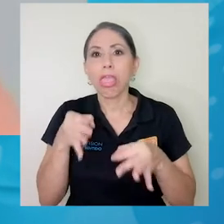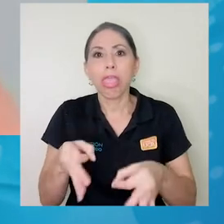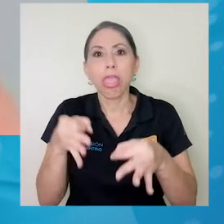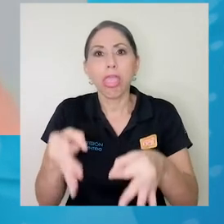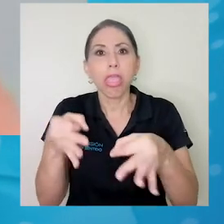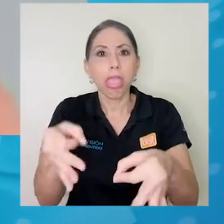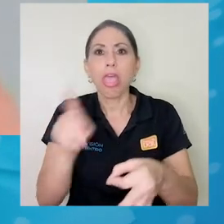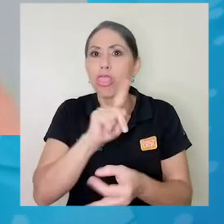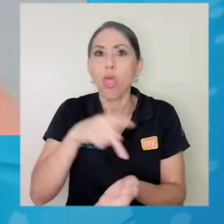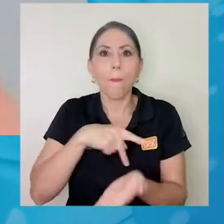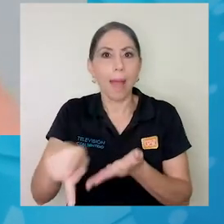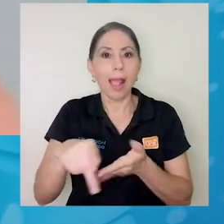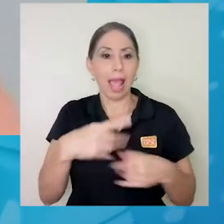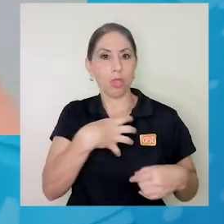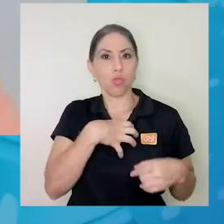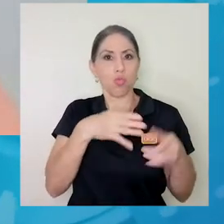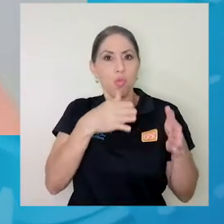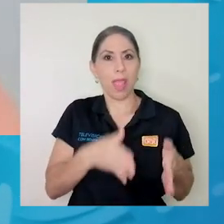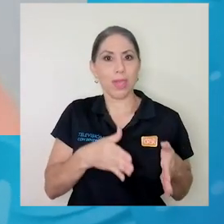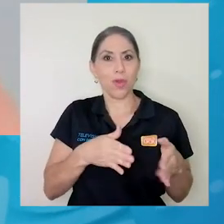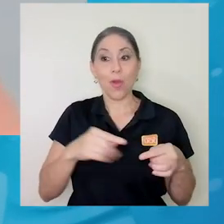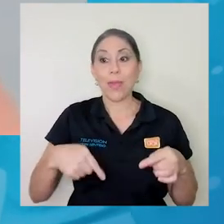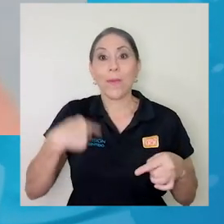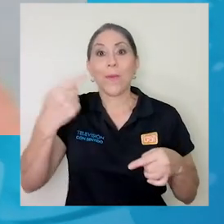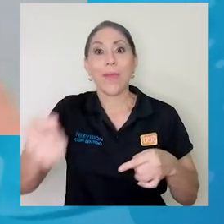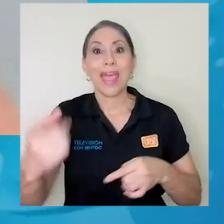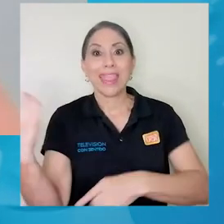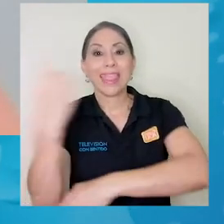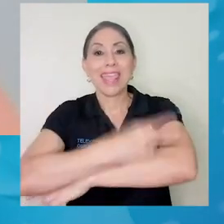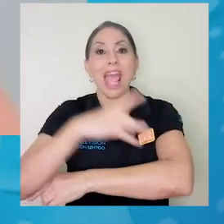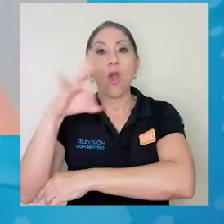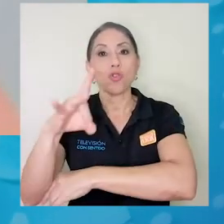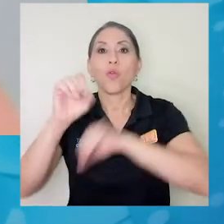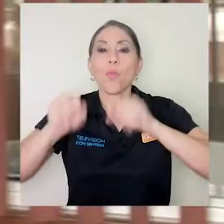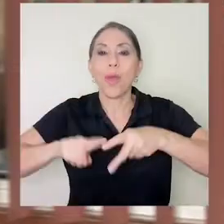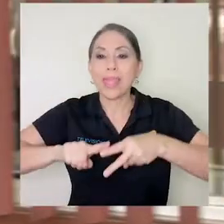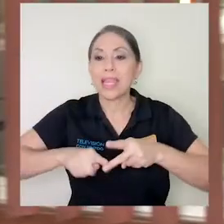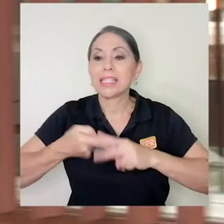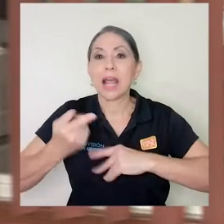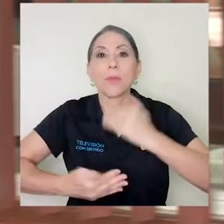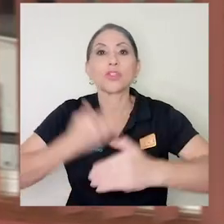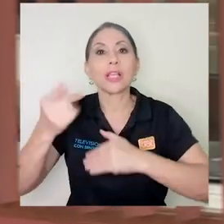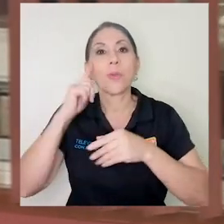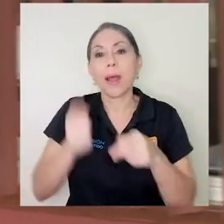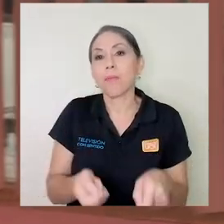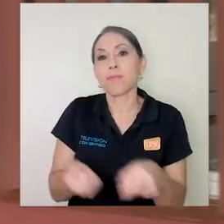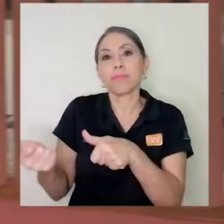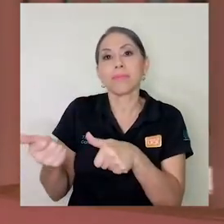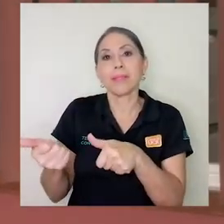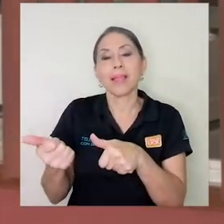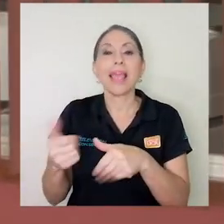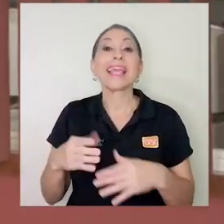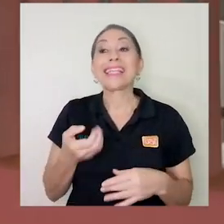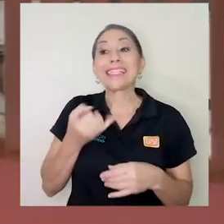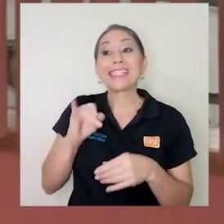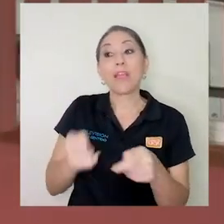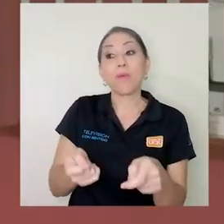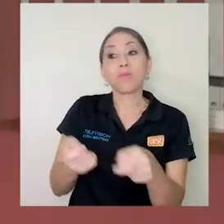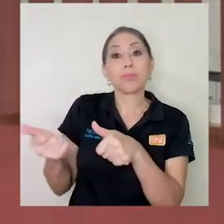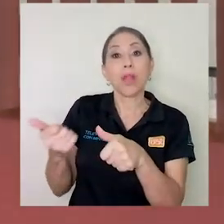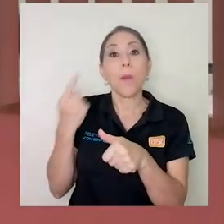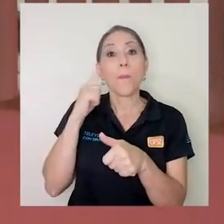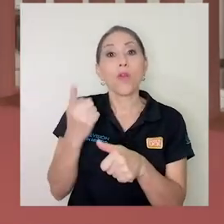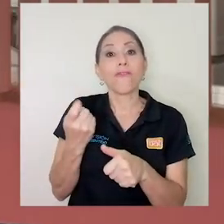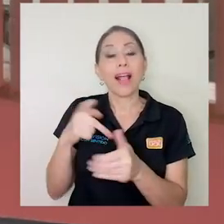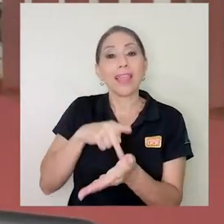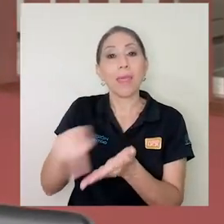hace, el arrendante puede el día 8 iniciar el desahucio. Si el desahucio es por falta de pago,